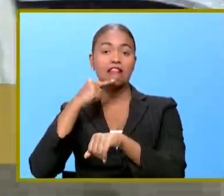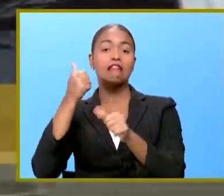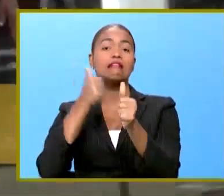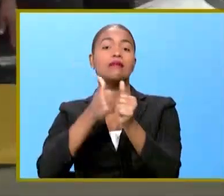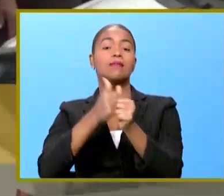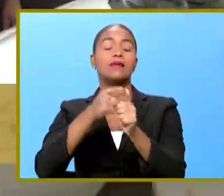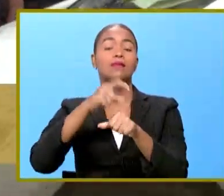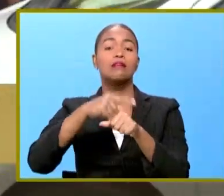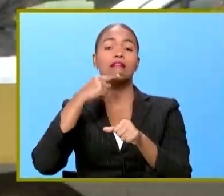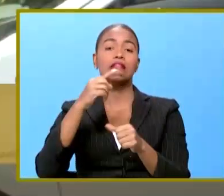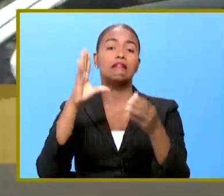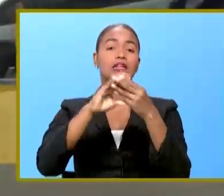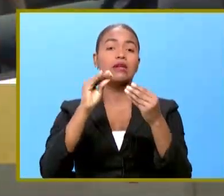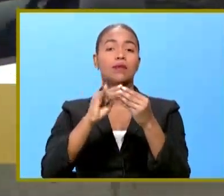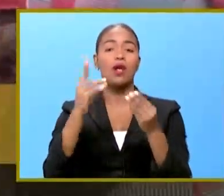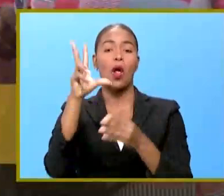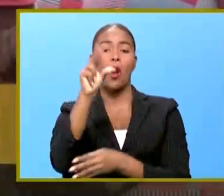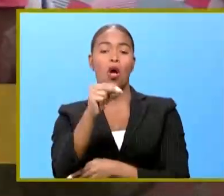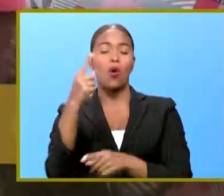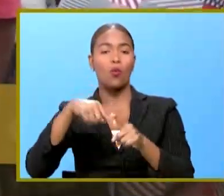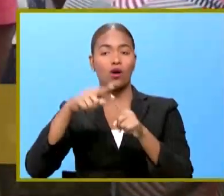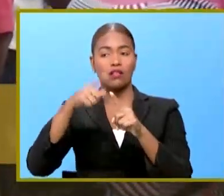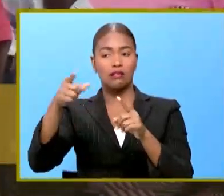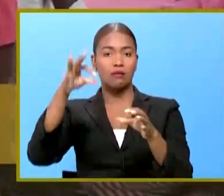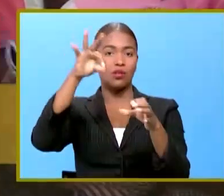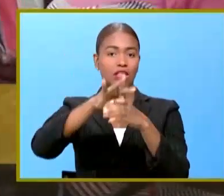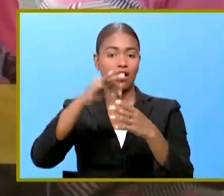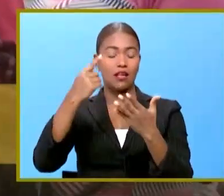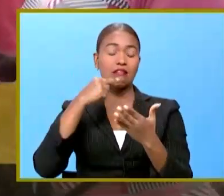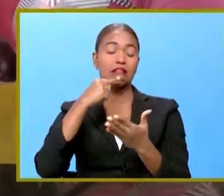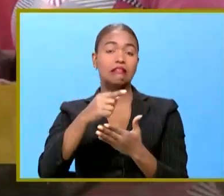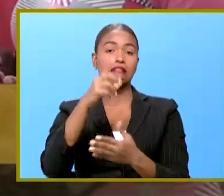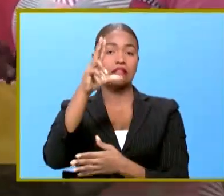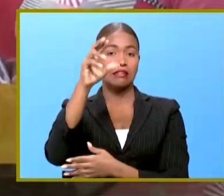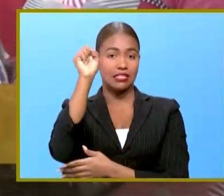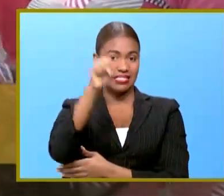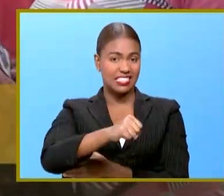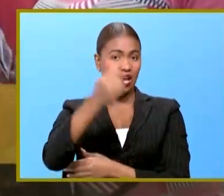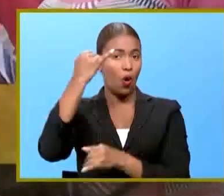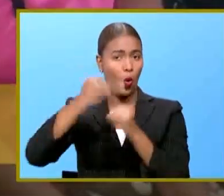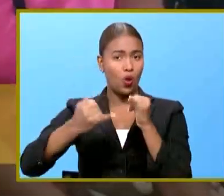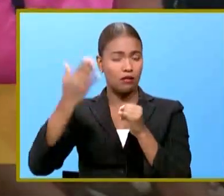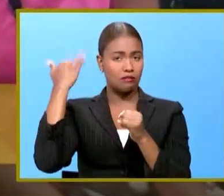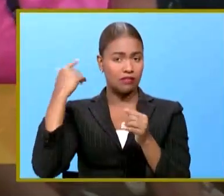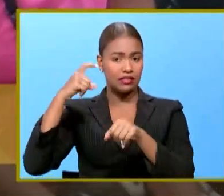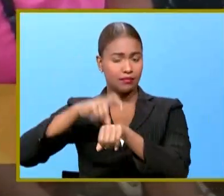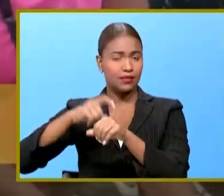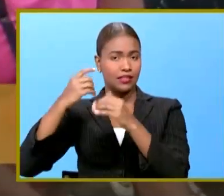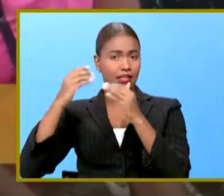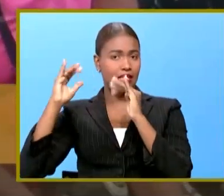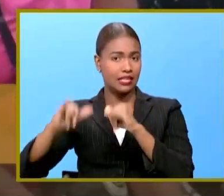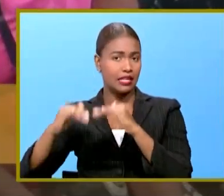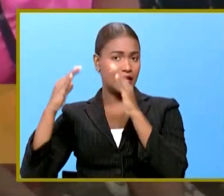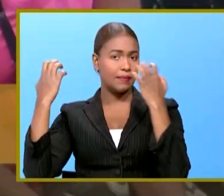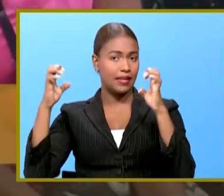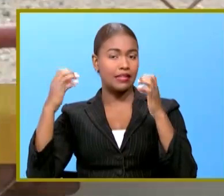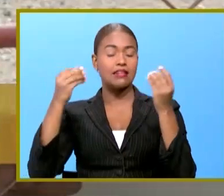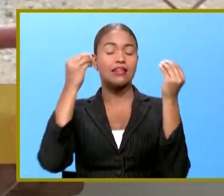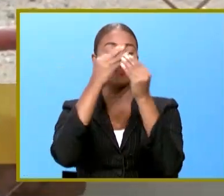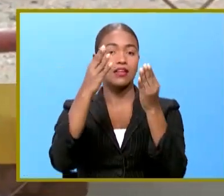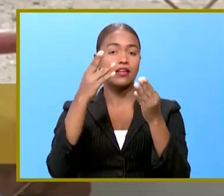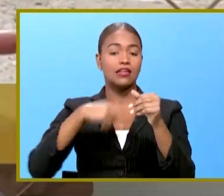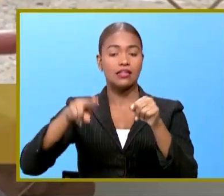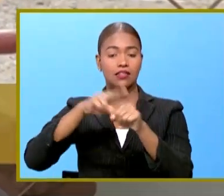que le cuestionaron cuando este votó a favor de la última prórroga del primer estado de emergencia proclamado